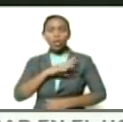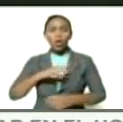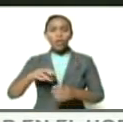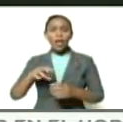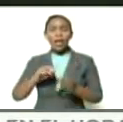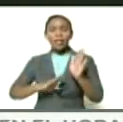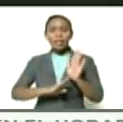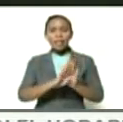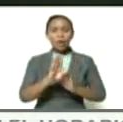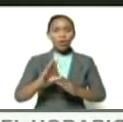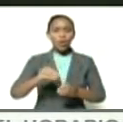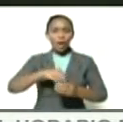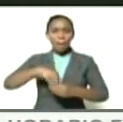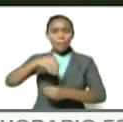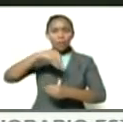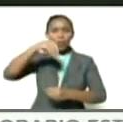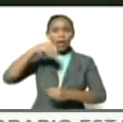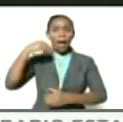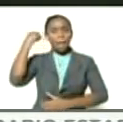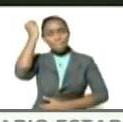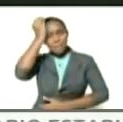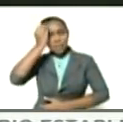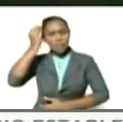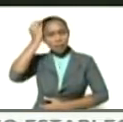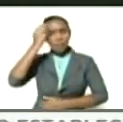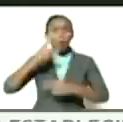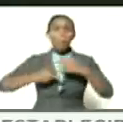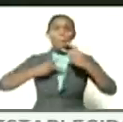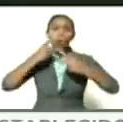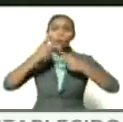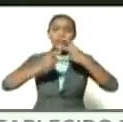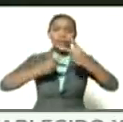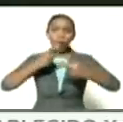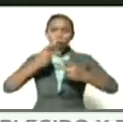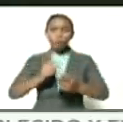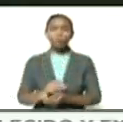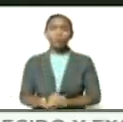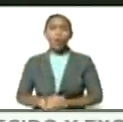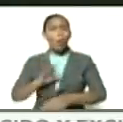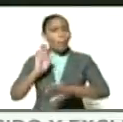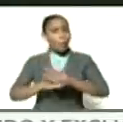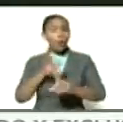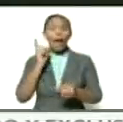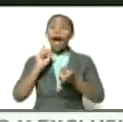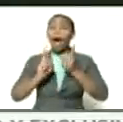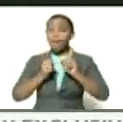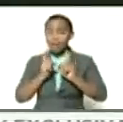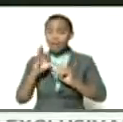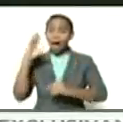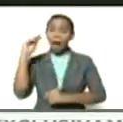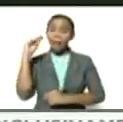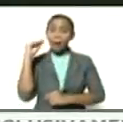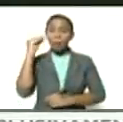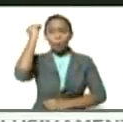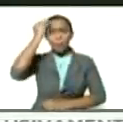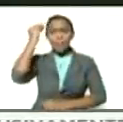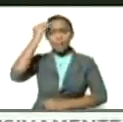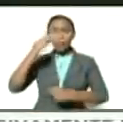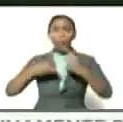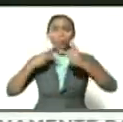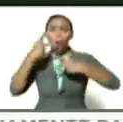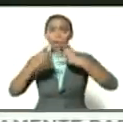del pensamiento político porque a veces cuando hablamos de pensamiento